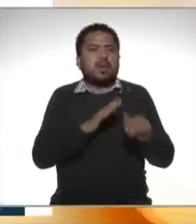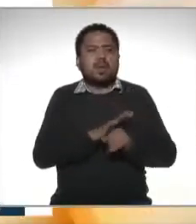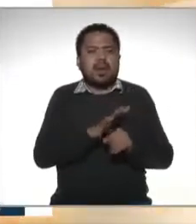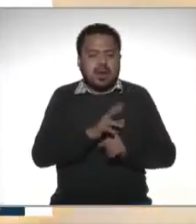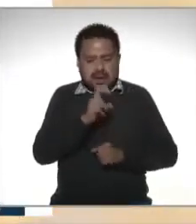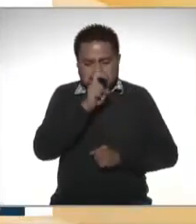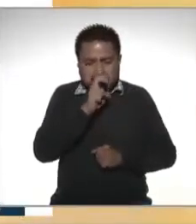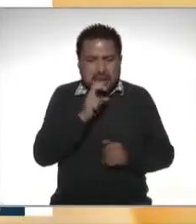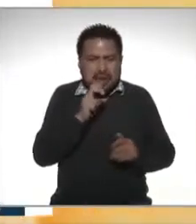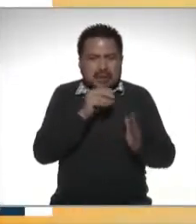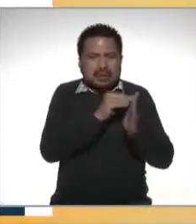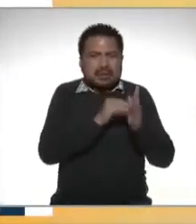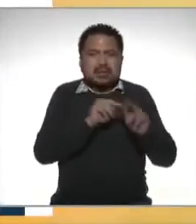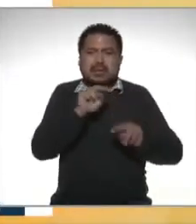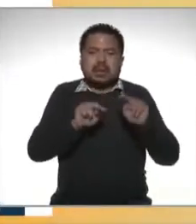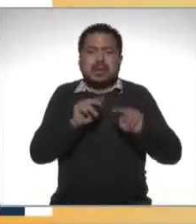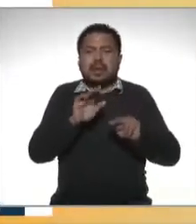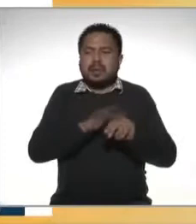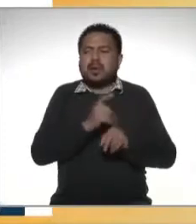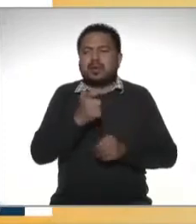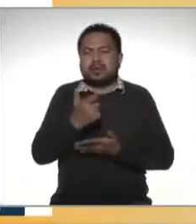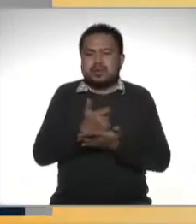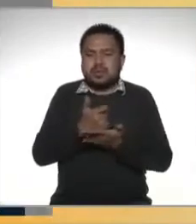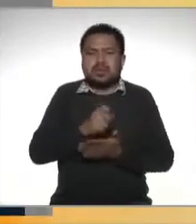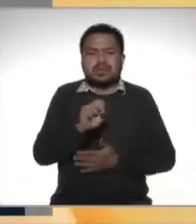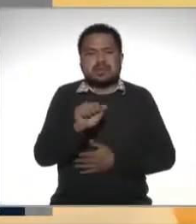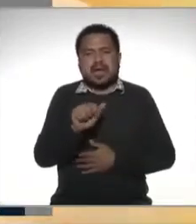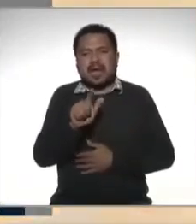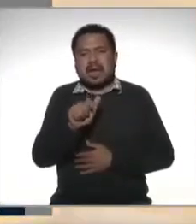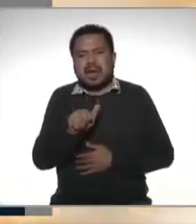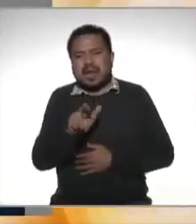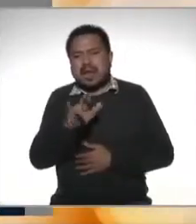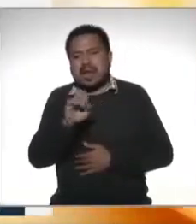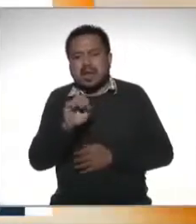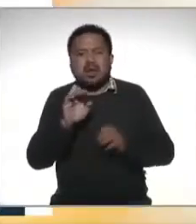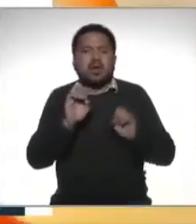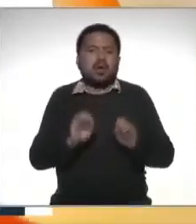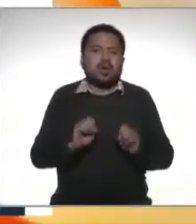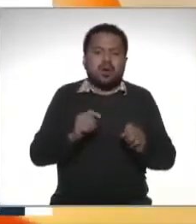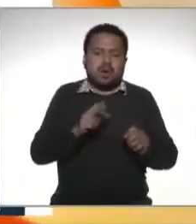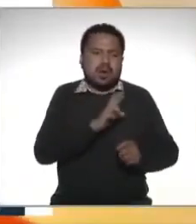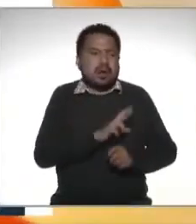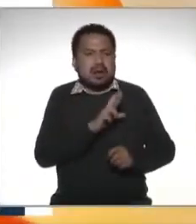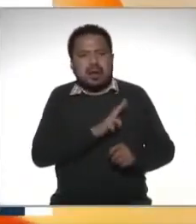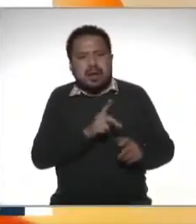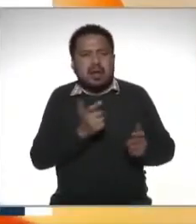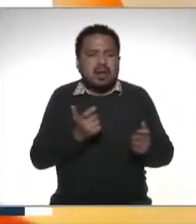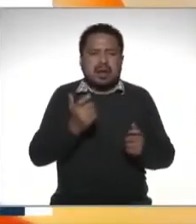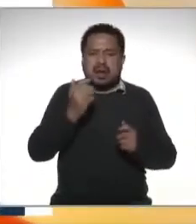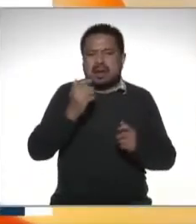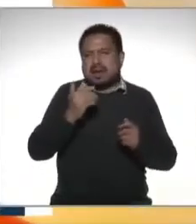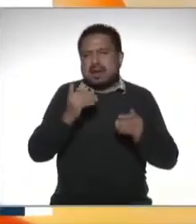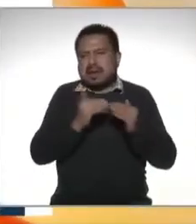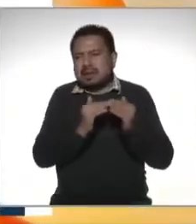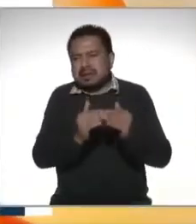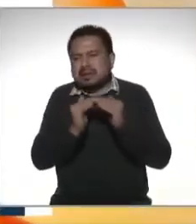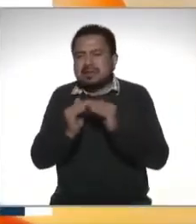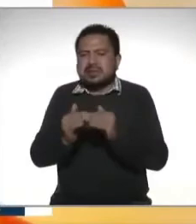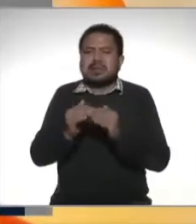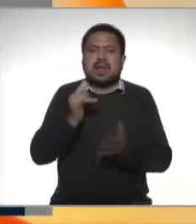en este caso si estoy por sueldos y salarios si estoy por arrendamiento en la generación de bienes